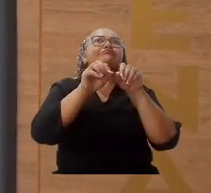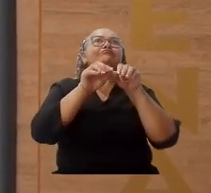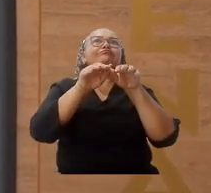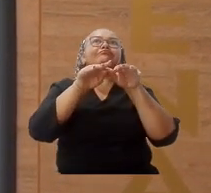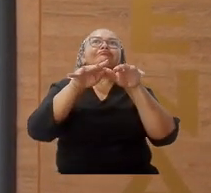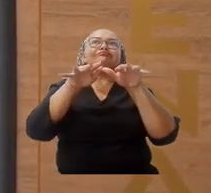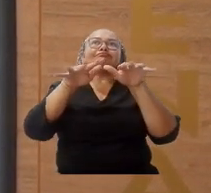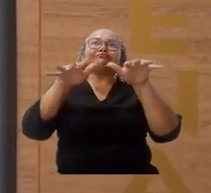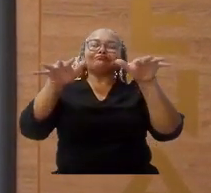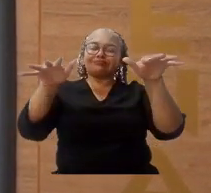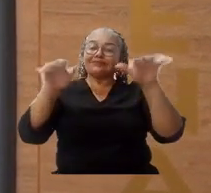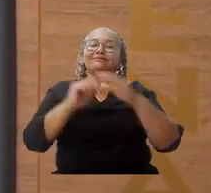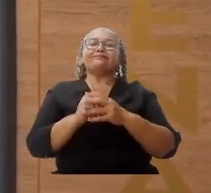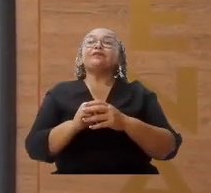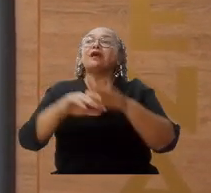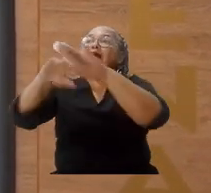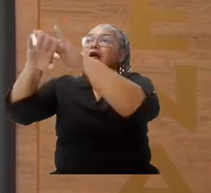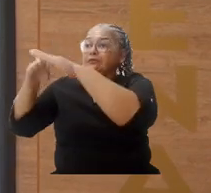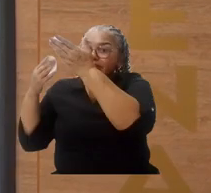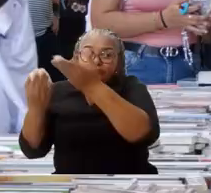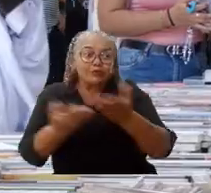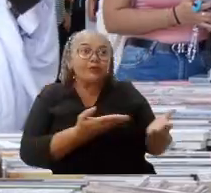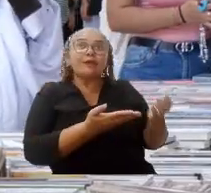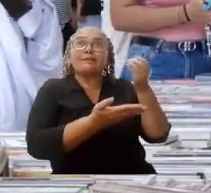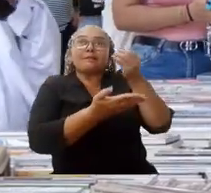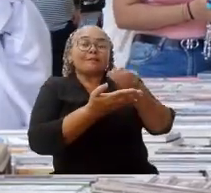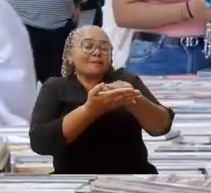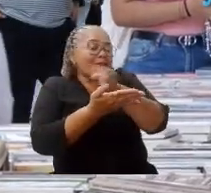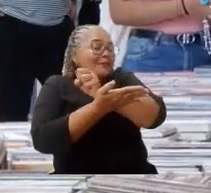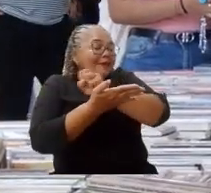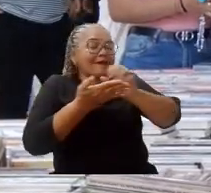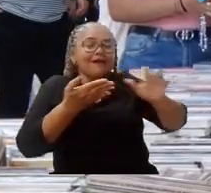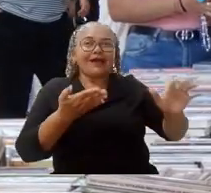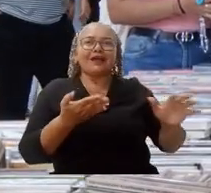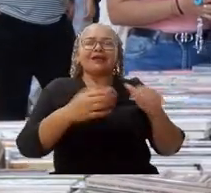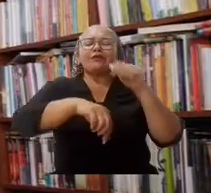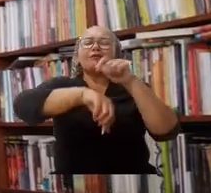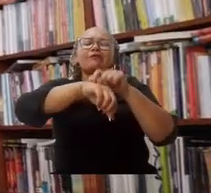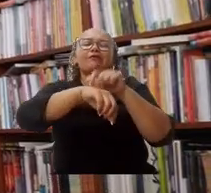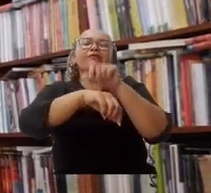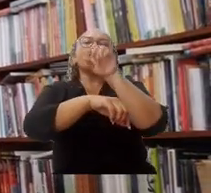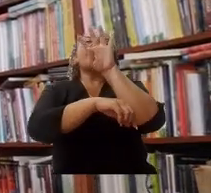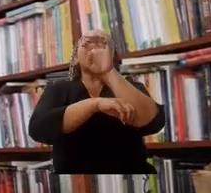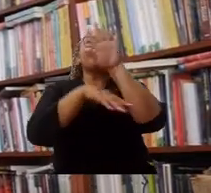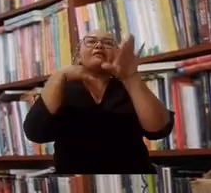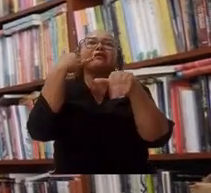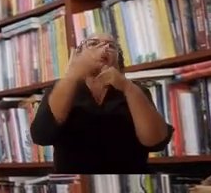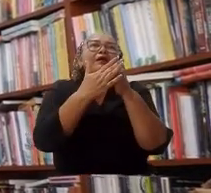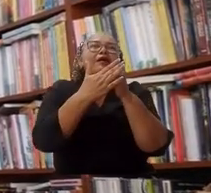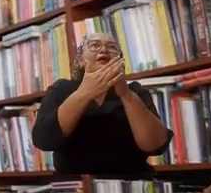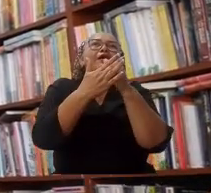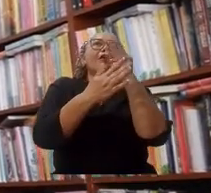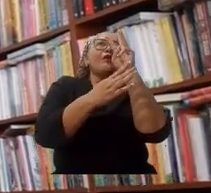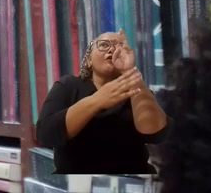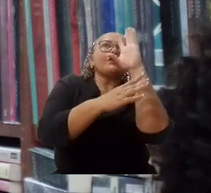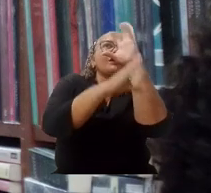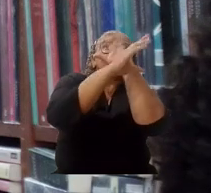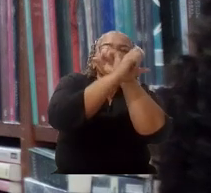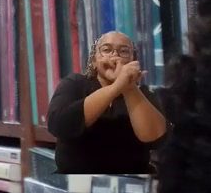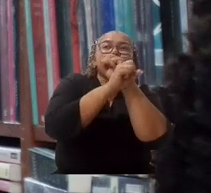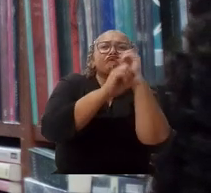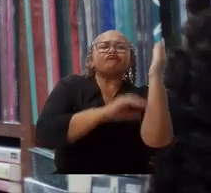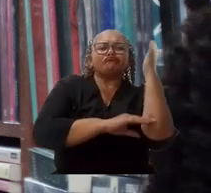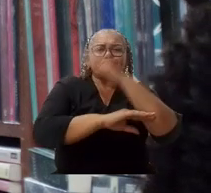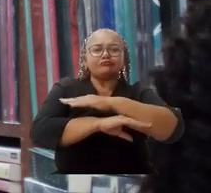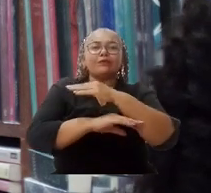en ir creciendo y consolidando esos espacios. La entrada a la Filsmar es totalmente gratuita en horario comprendido entre las 9 de la